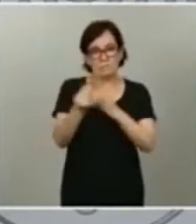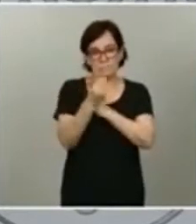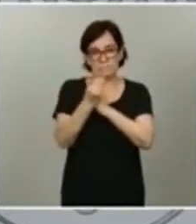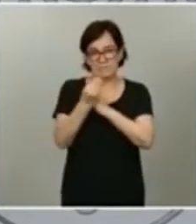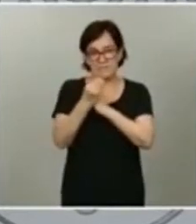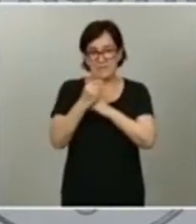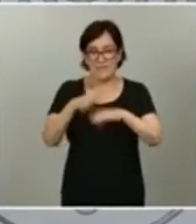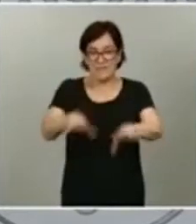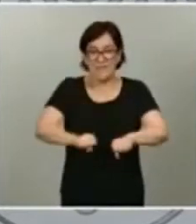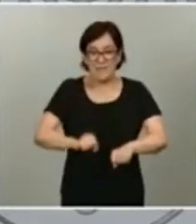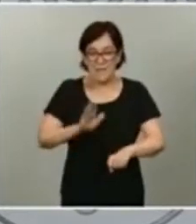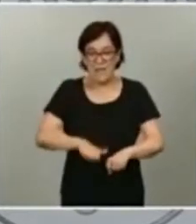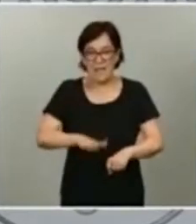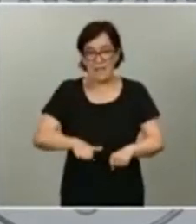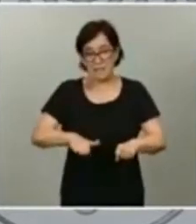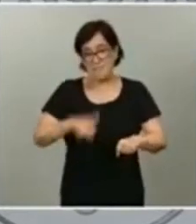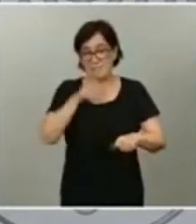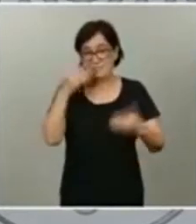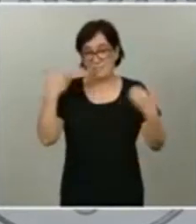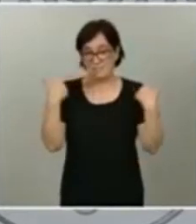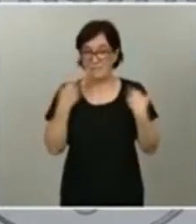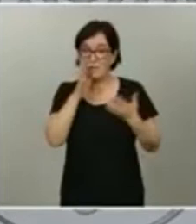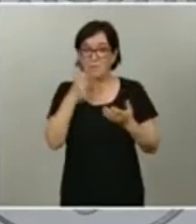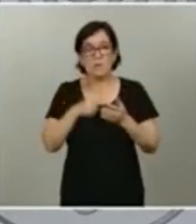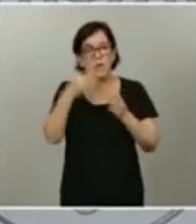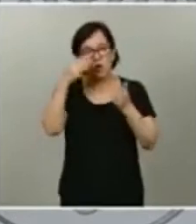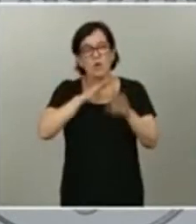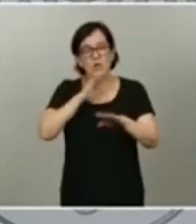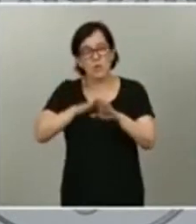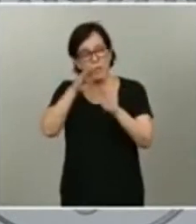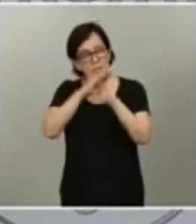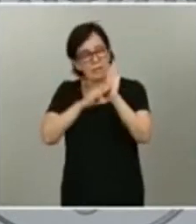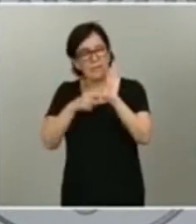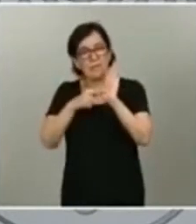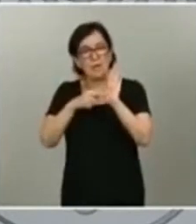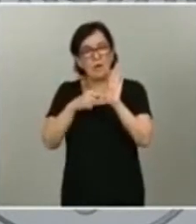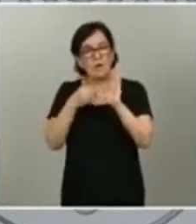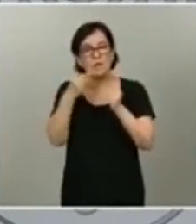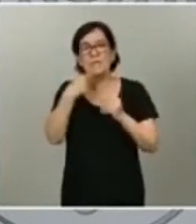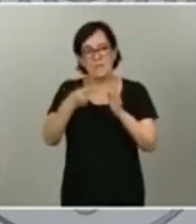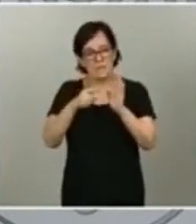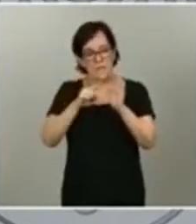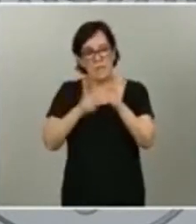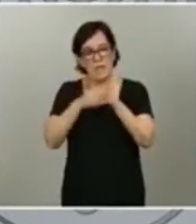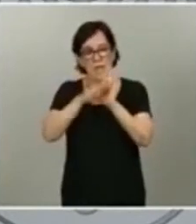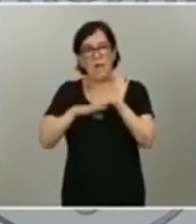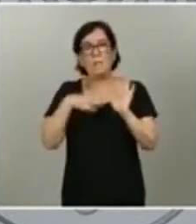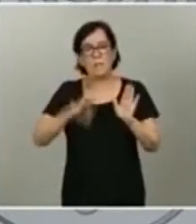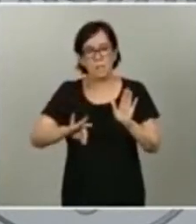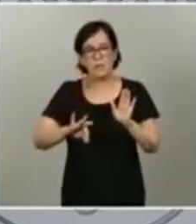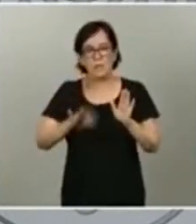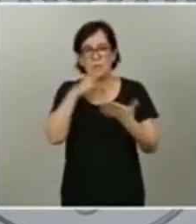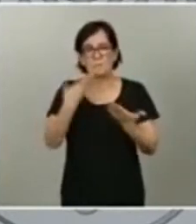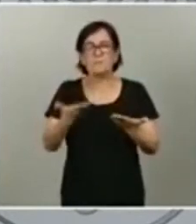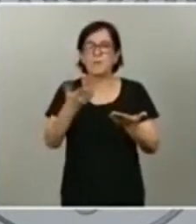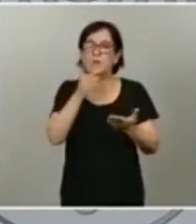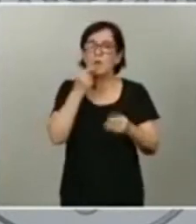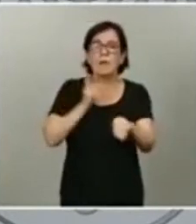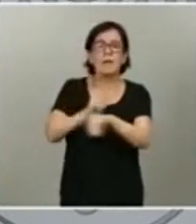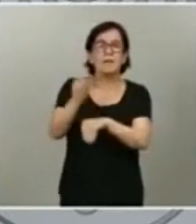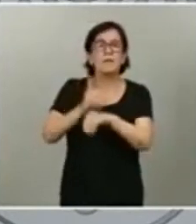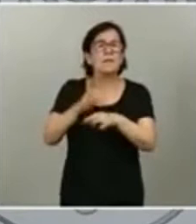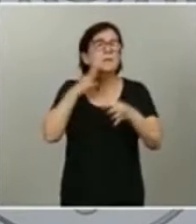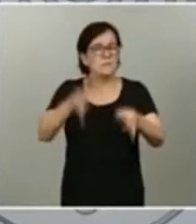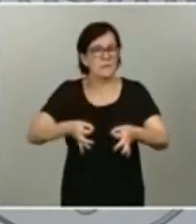y que cumplen con los requisitos establecidos en la ley para poder recibir esta nueva prestación, que siempre hemos